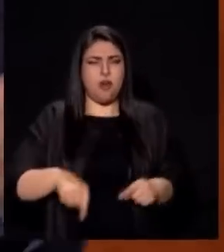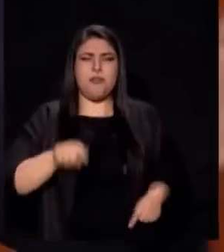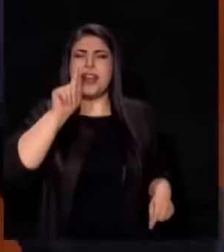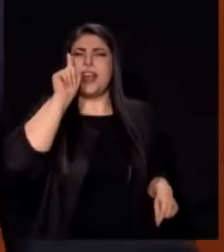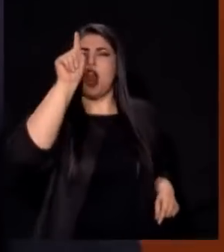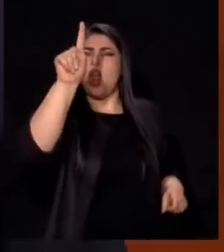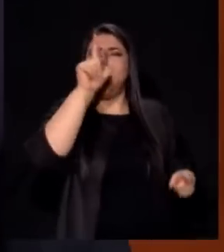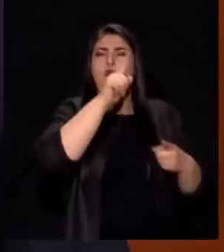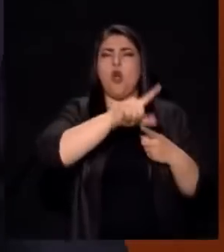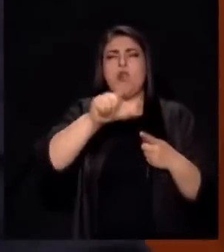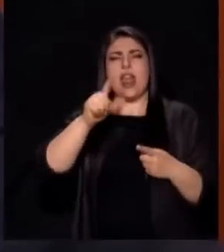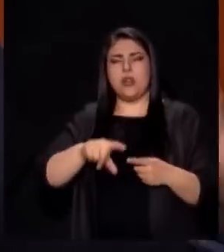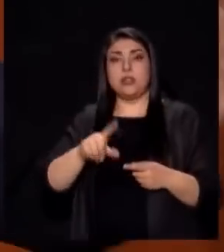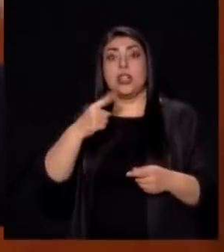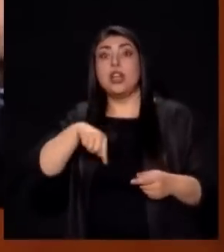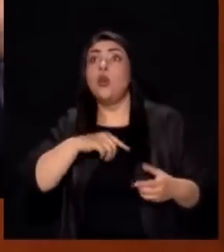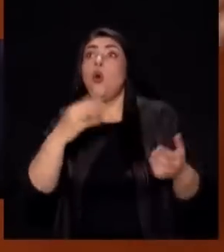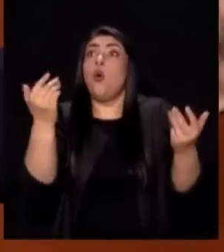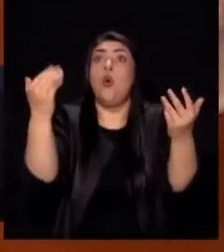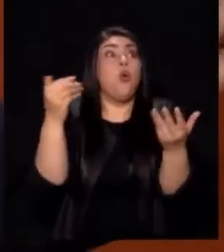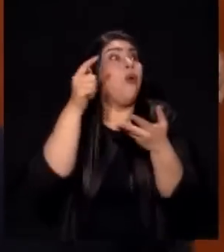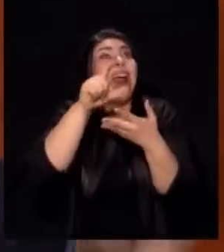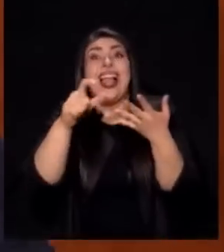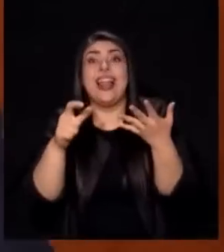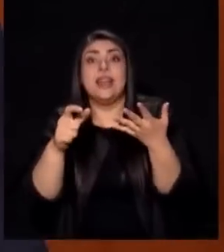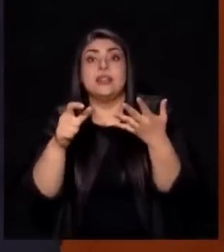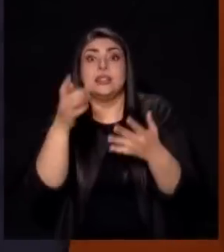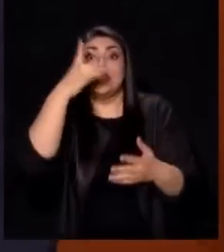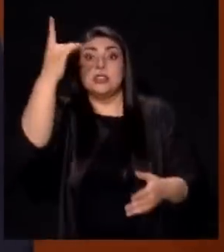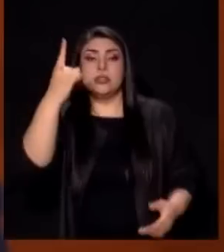Tranquilos Los bendigo